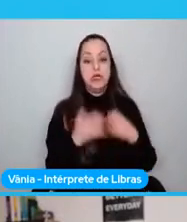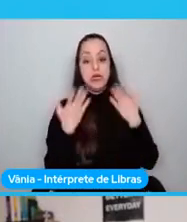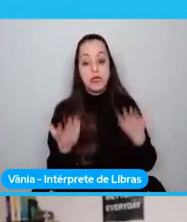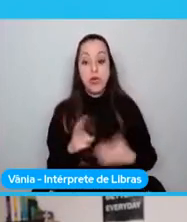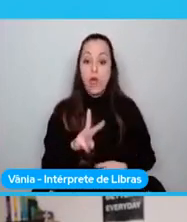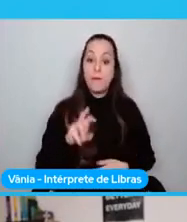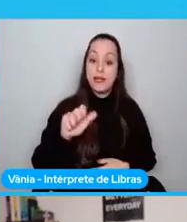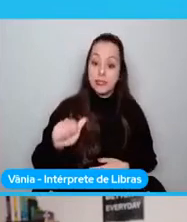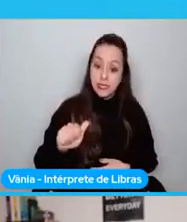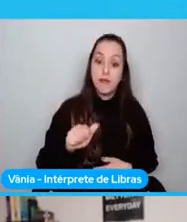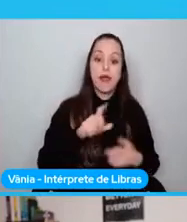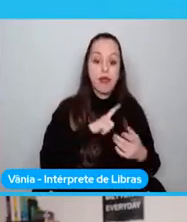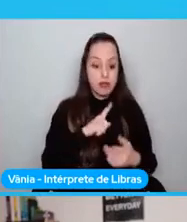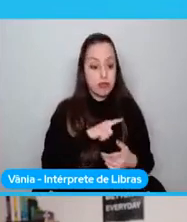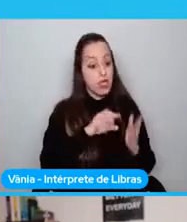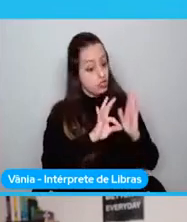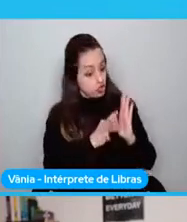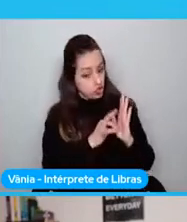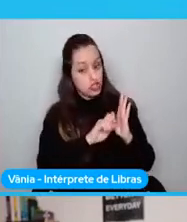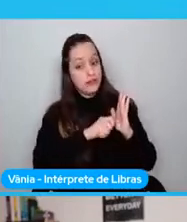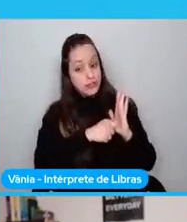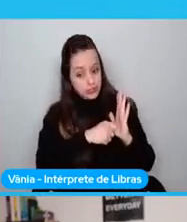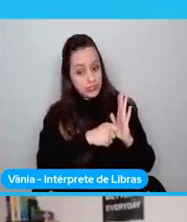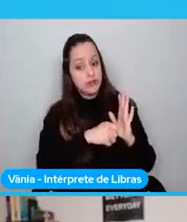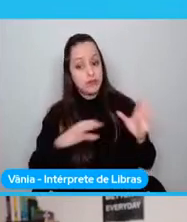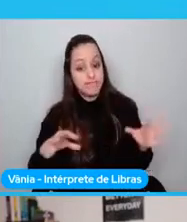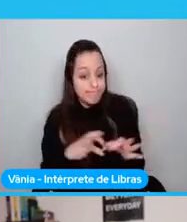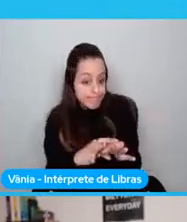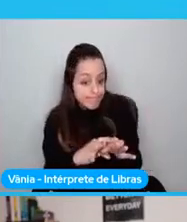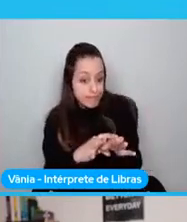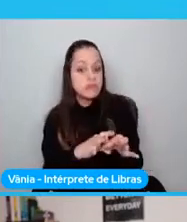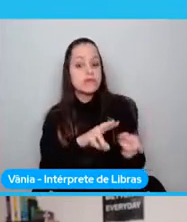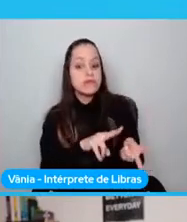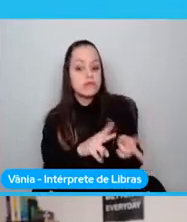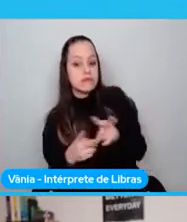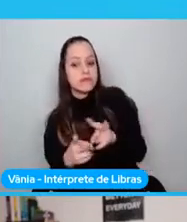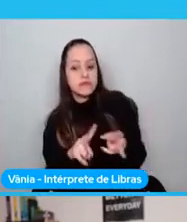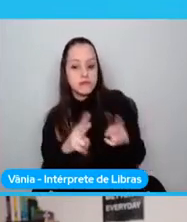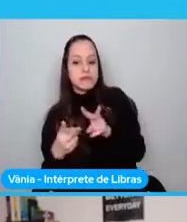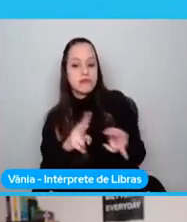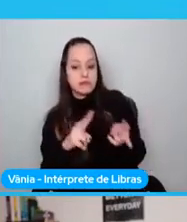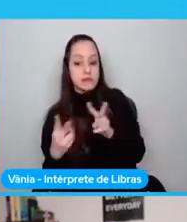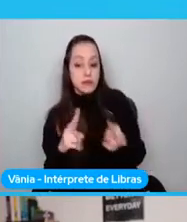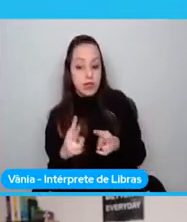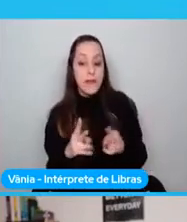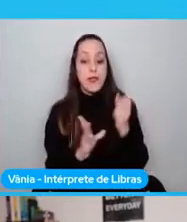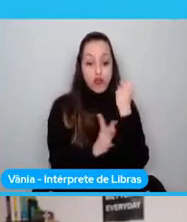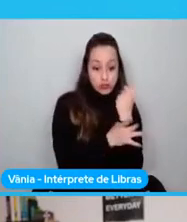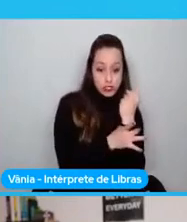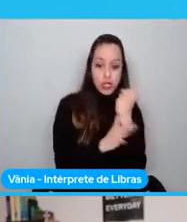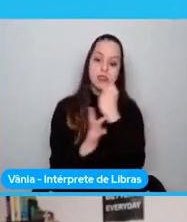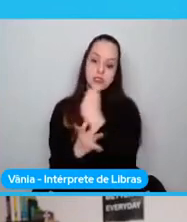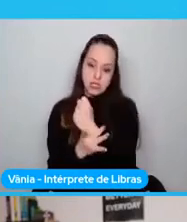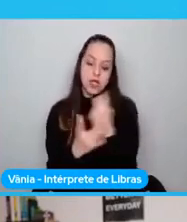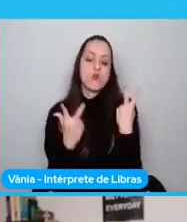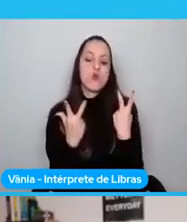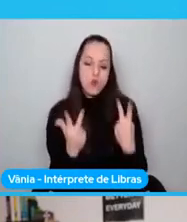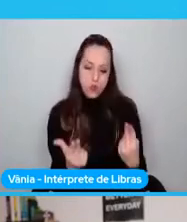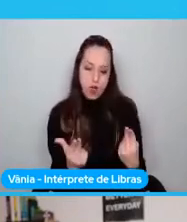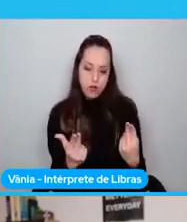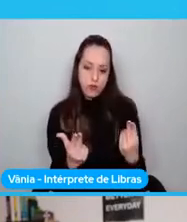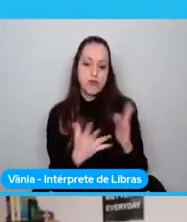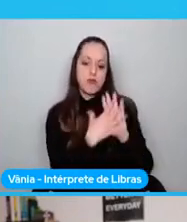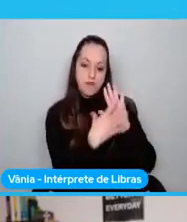utiliza JavaScript de forma de que pueda utilizar el mismo contexto de seguridad que ya existe y que ya JavaScript